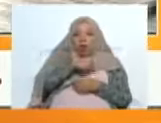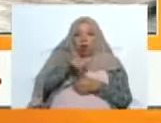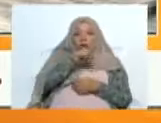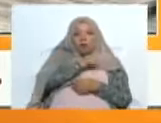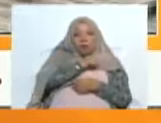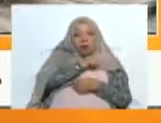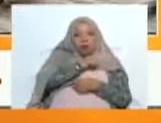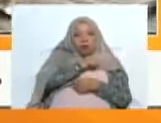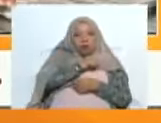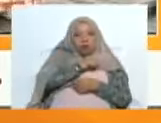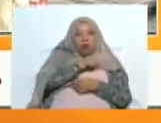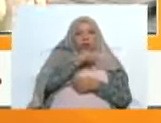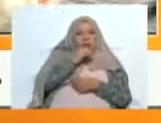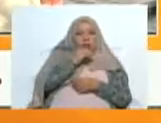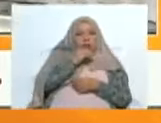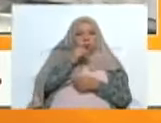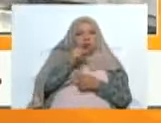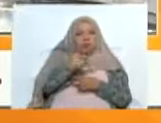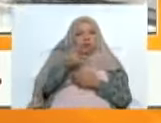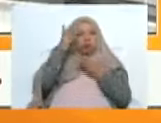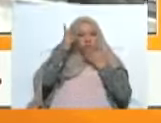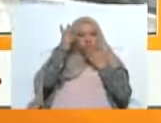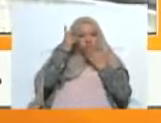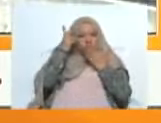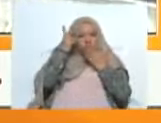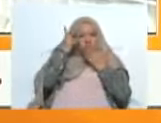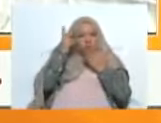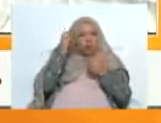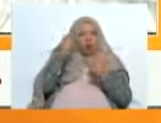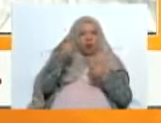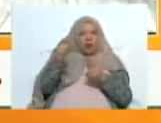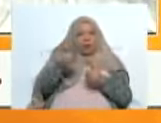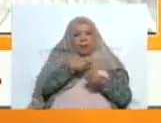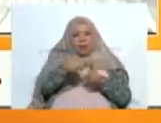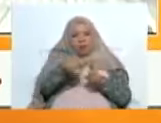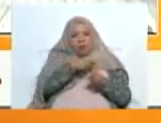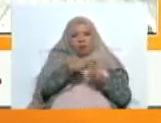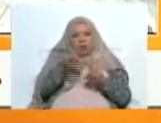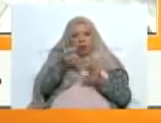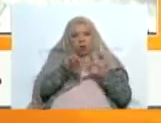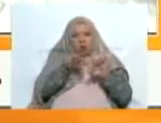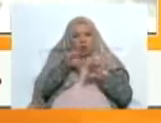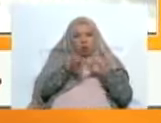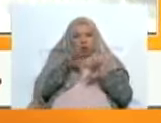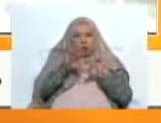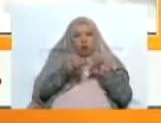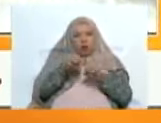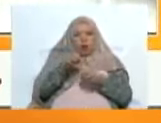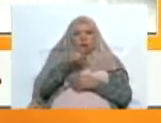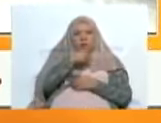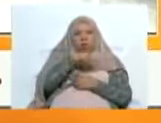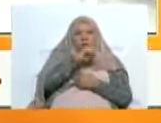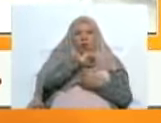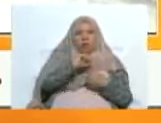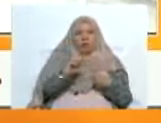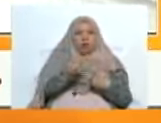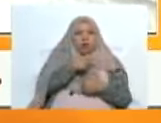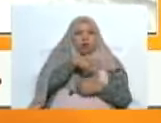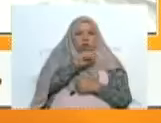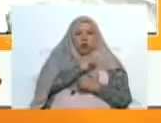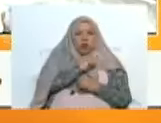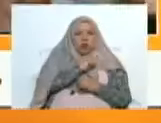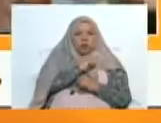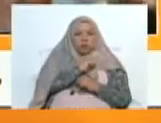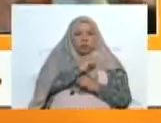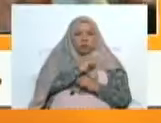miedo ir porque habían animales salvajes. Entonces, los animales salvajes se los comían a los españoles, y no iban y así